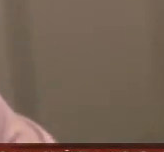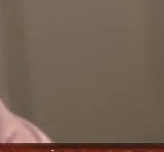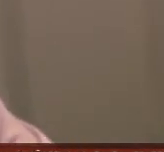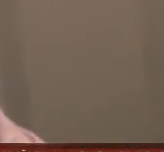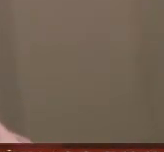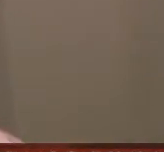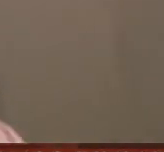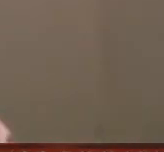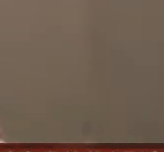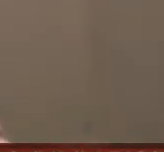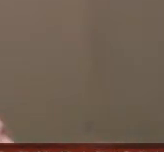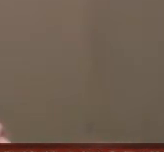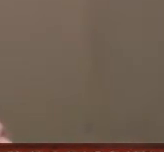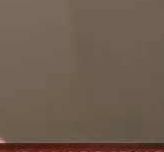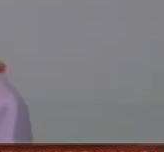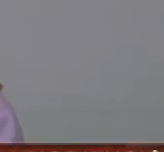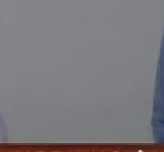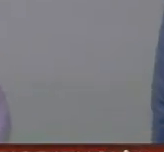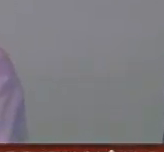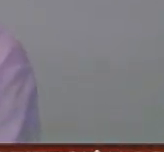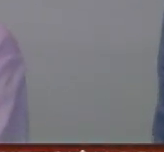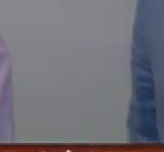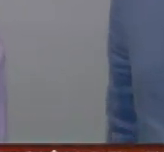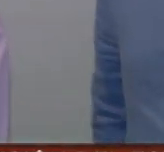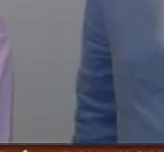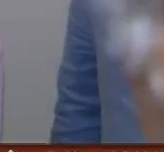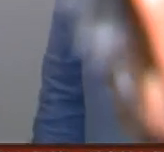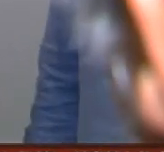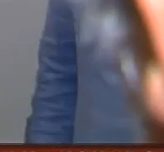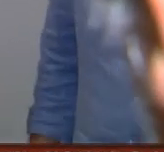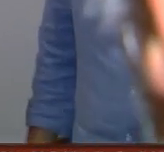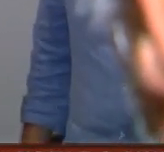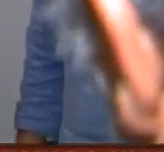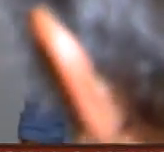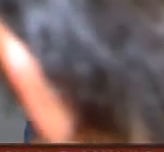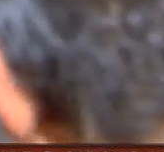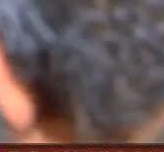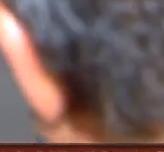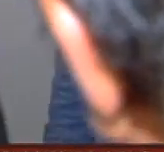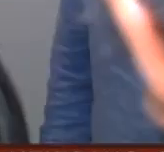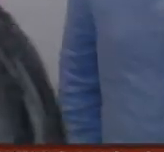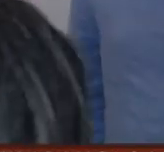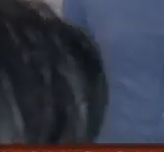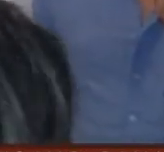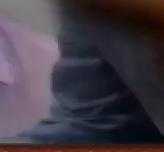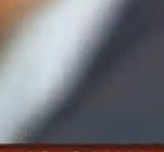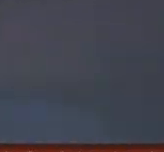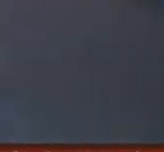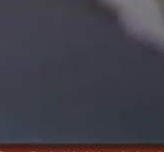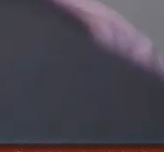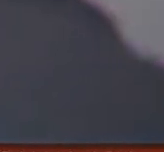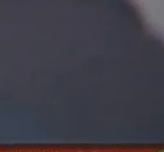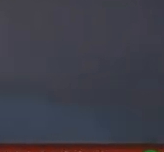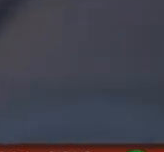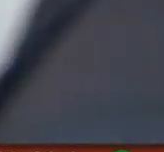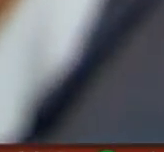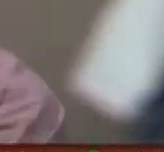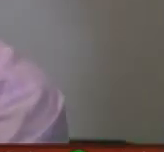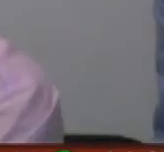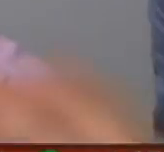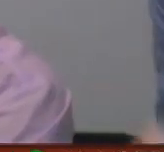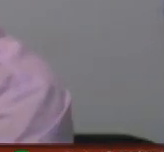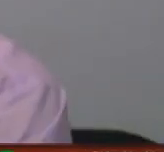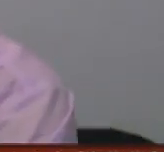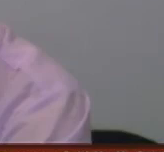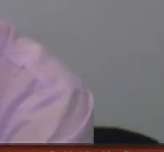publicó De Perfil en 1966 cuando tenía apenas 22 años. La obra es considerada un grito de juventud, agresivo,